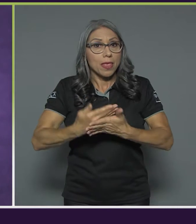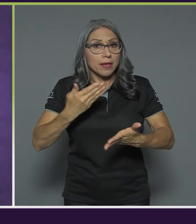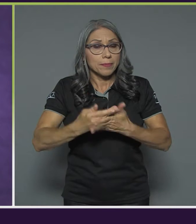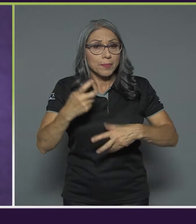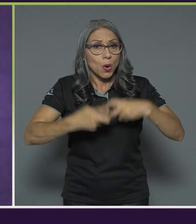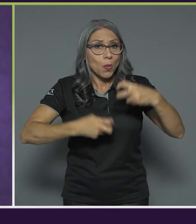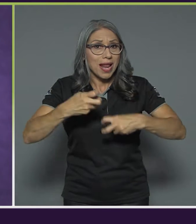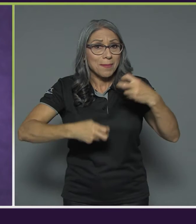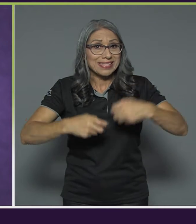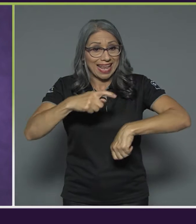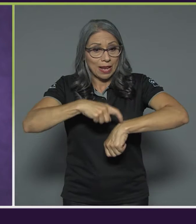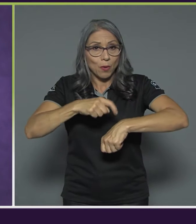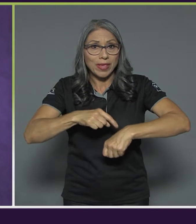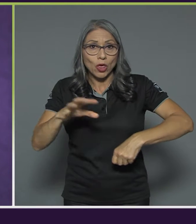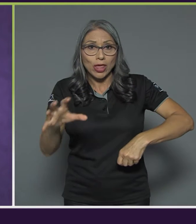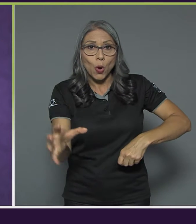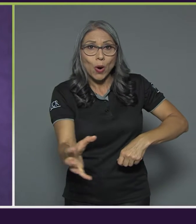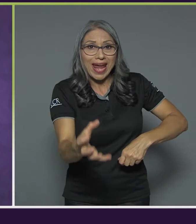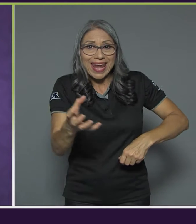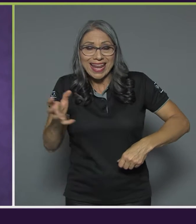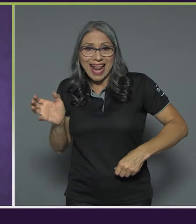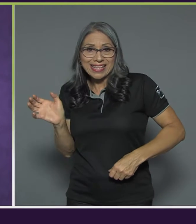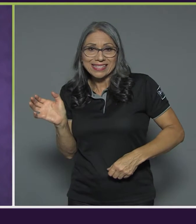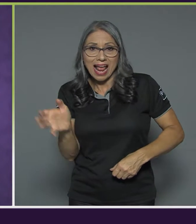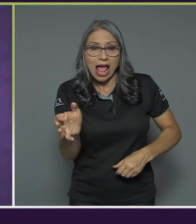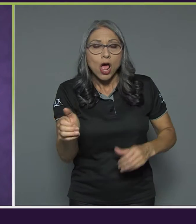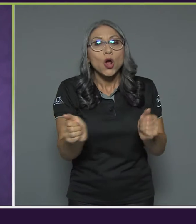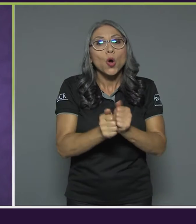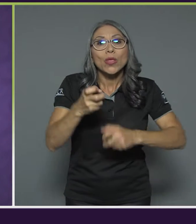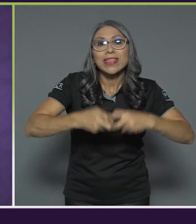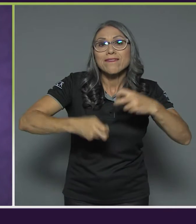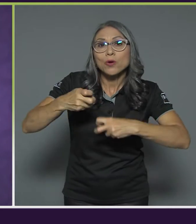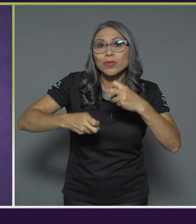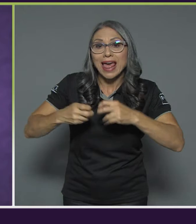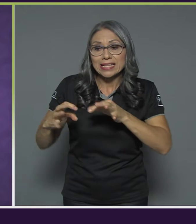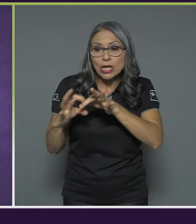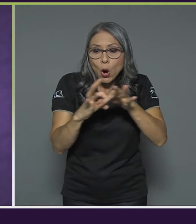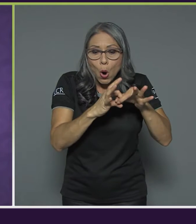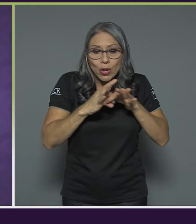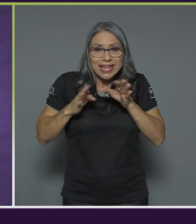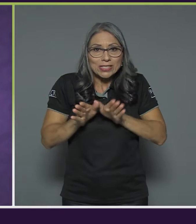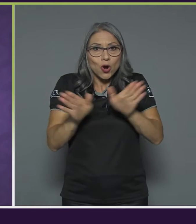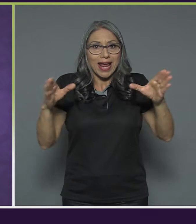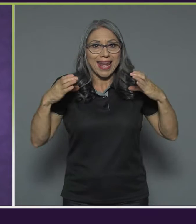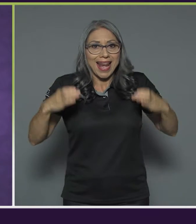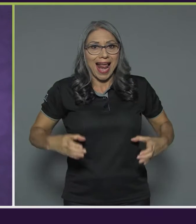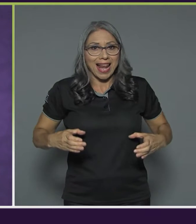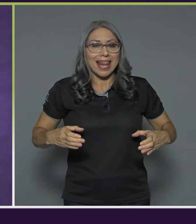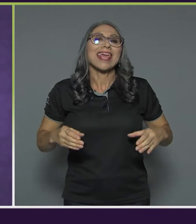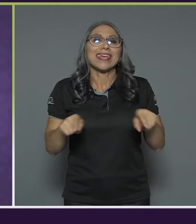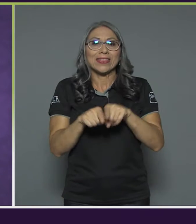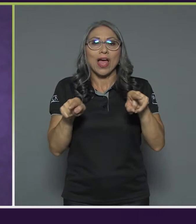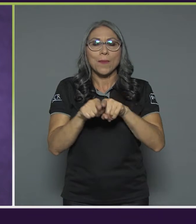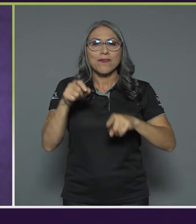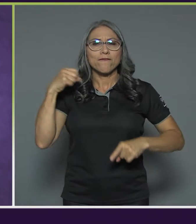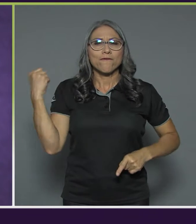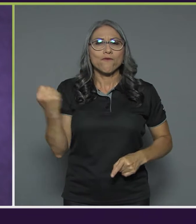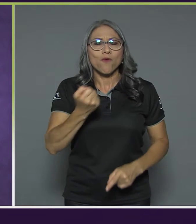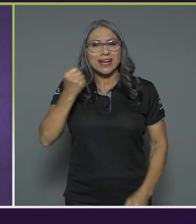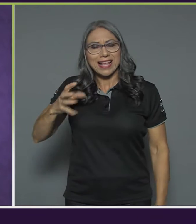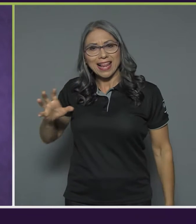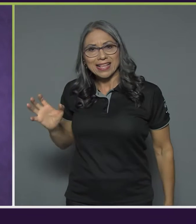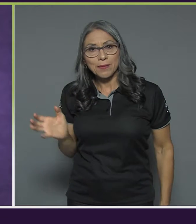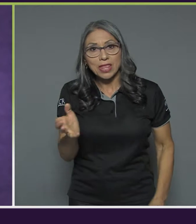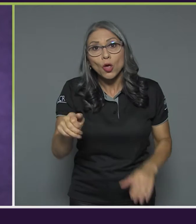de coger y lanzar la bola, con dificultades en la coordinación general y la fuerza de lanzamiento. Pueden ser